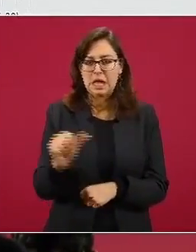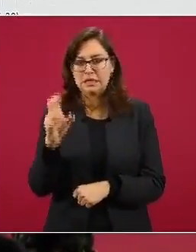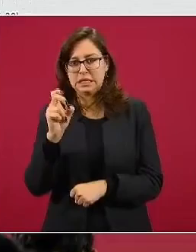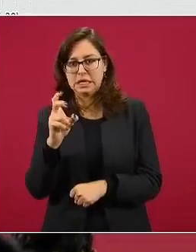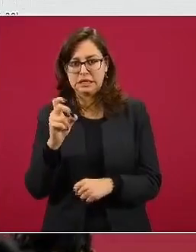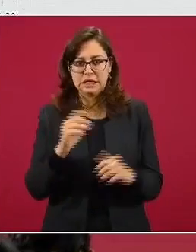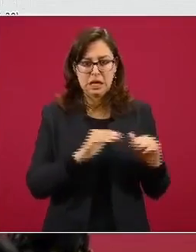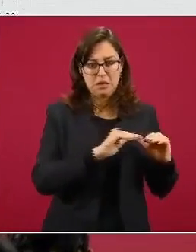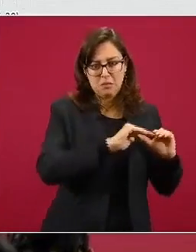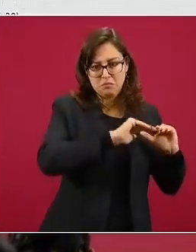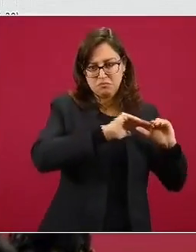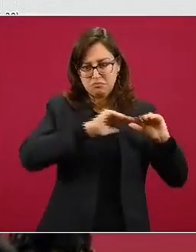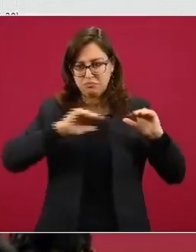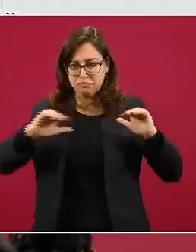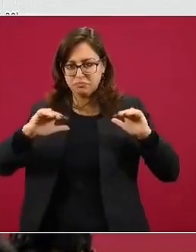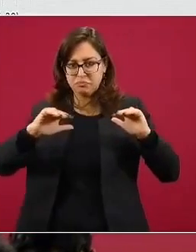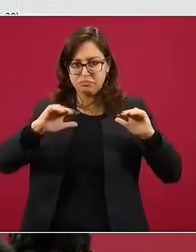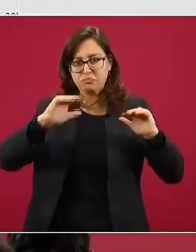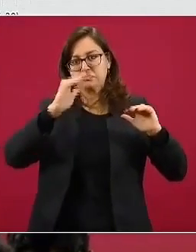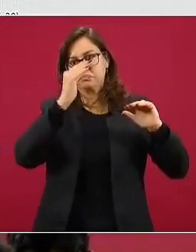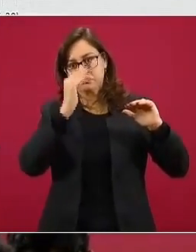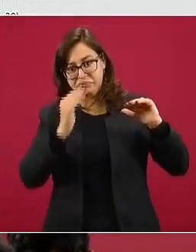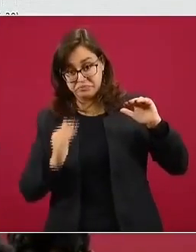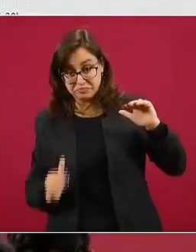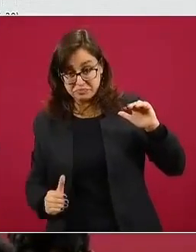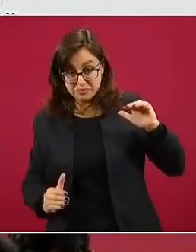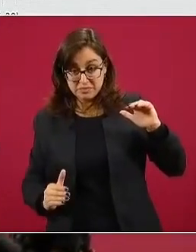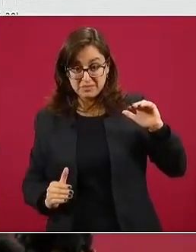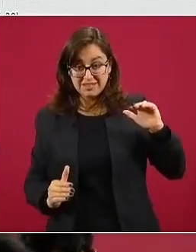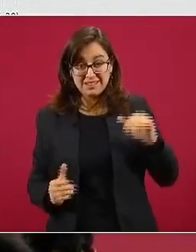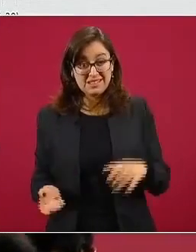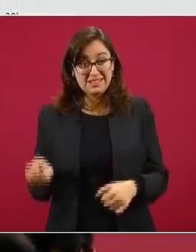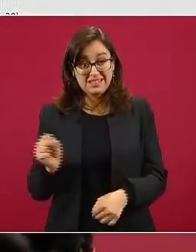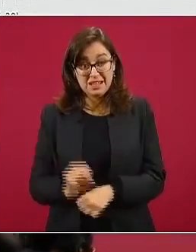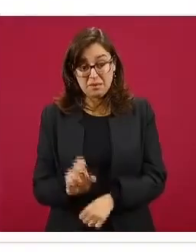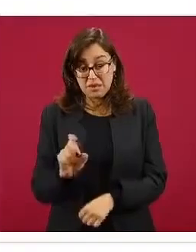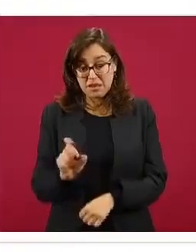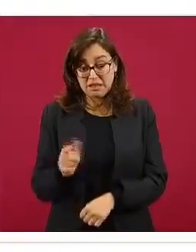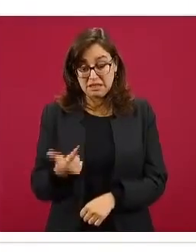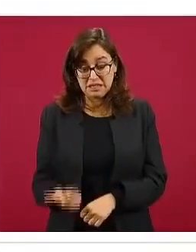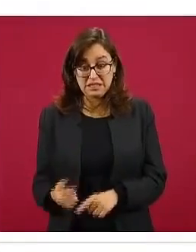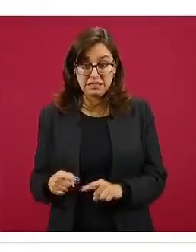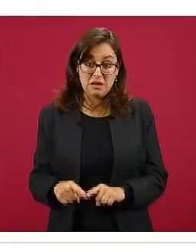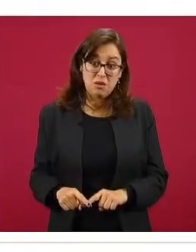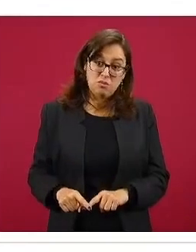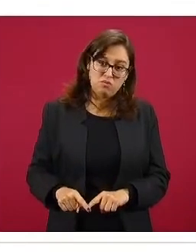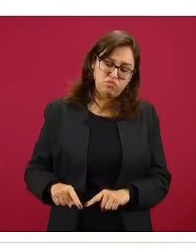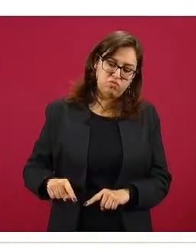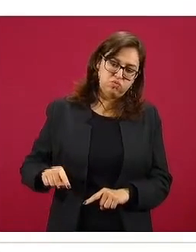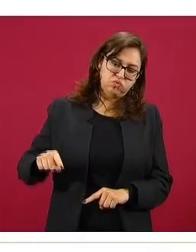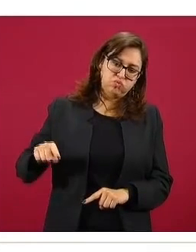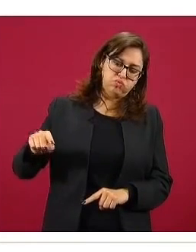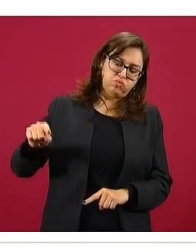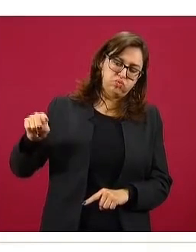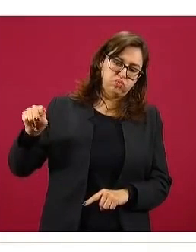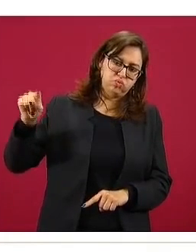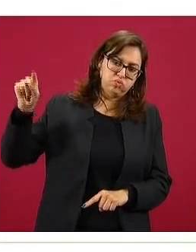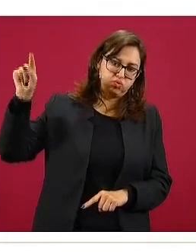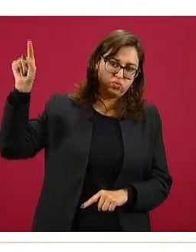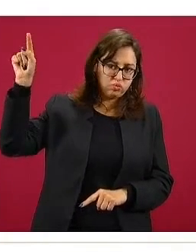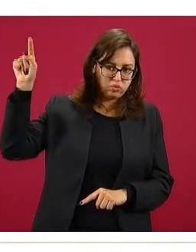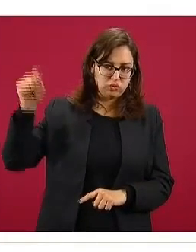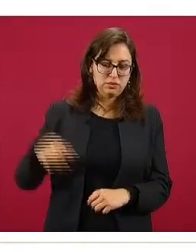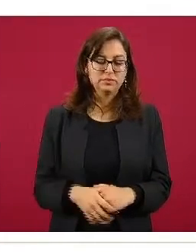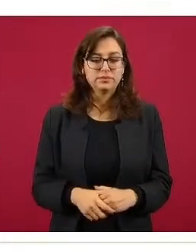33 a una meseta, posterior descenso y desde la semana 37 hasta la 43 un ascenso rápido.